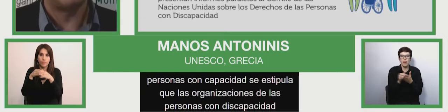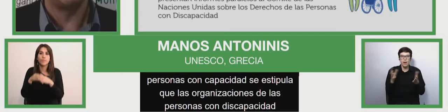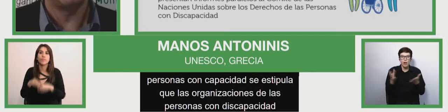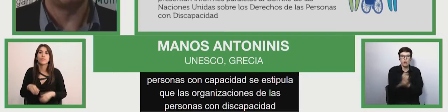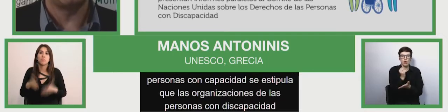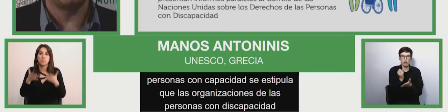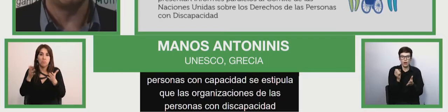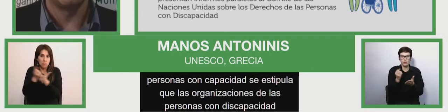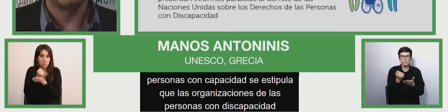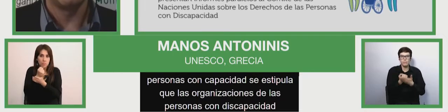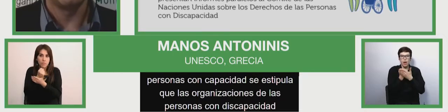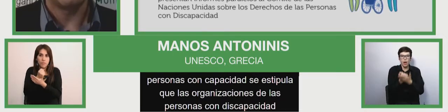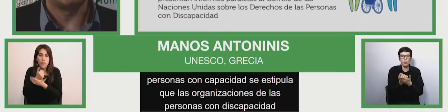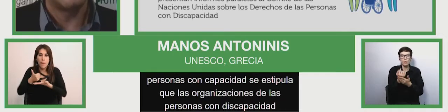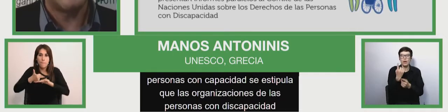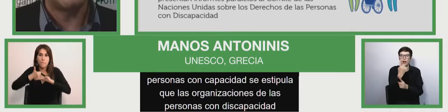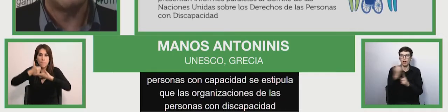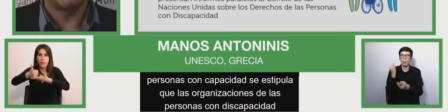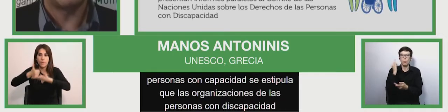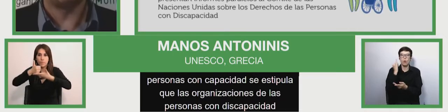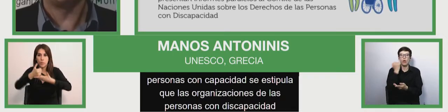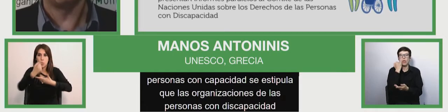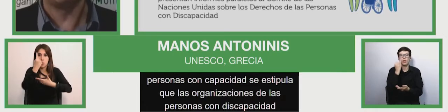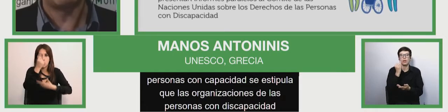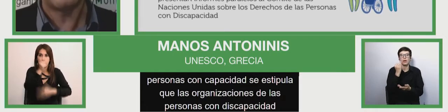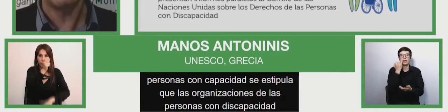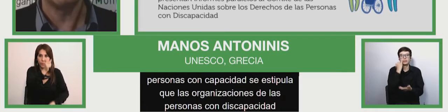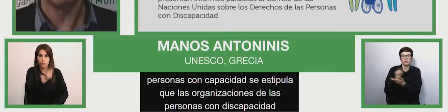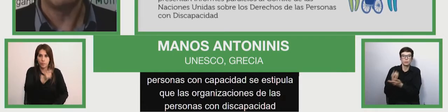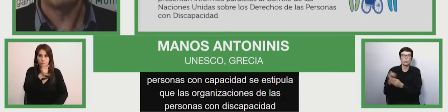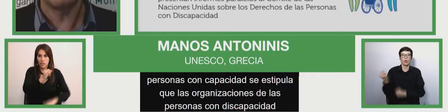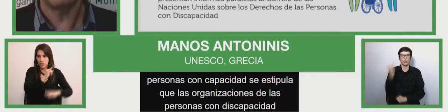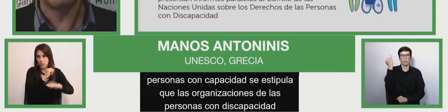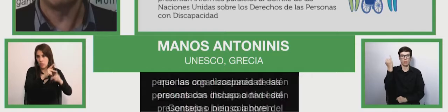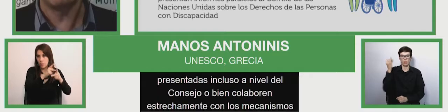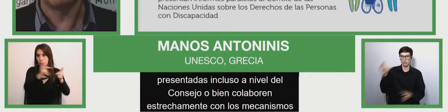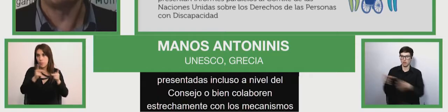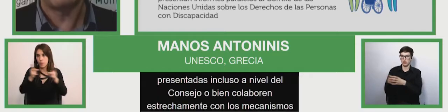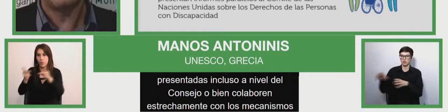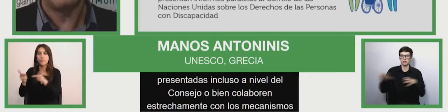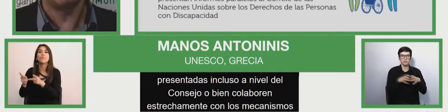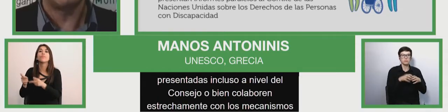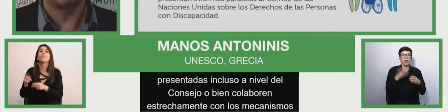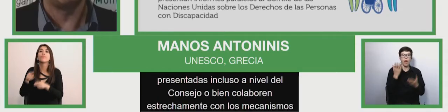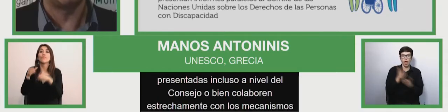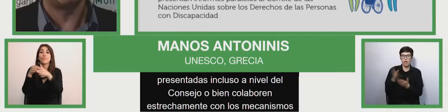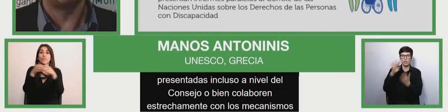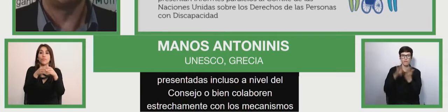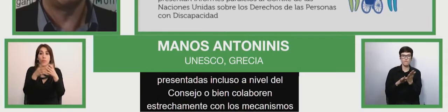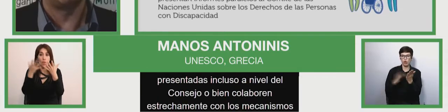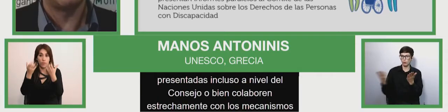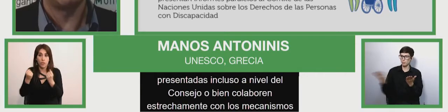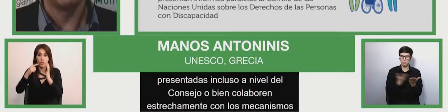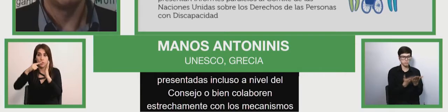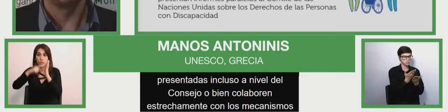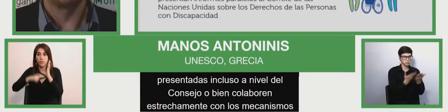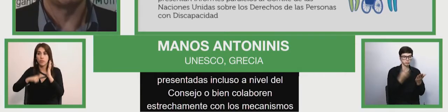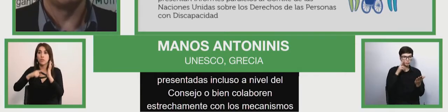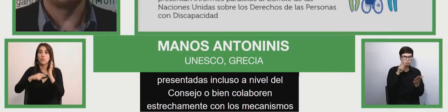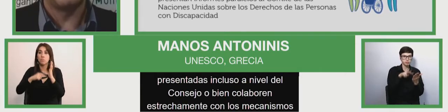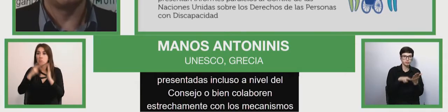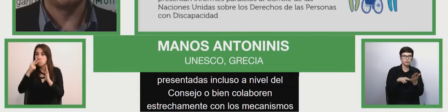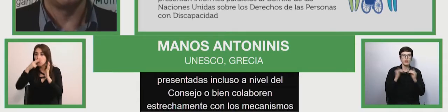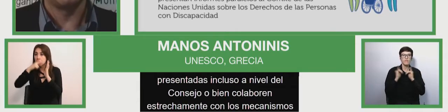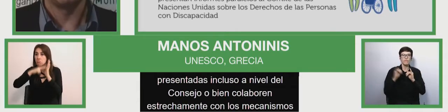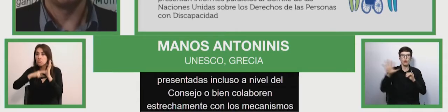seguimiento independientes. Algunas de estas organizaciones preparan y presentan informes paralelos al Comité de las Naciones Unidas sobre